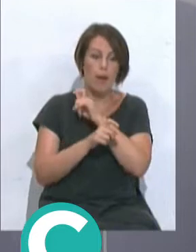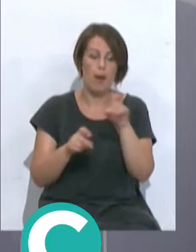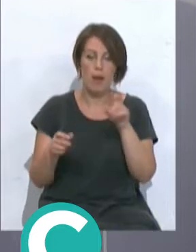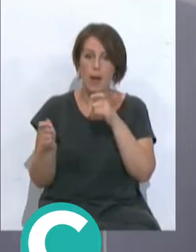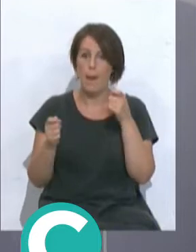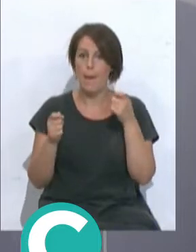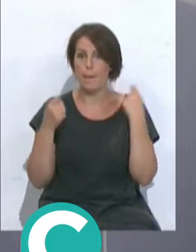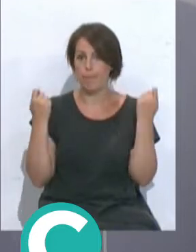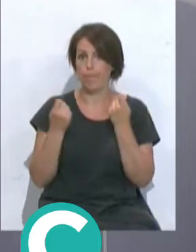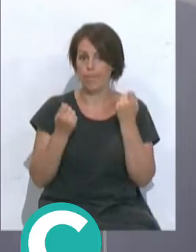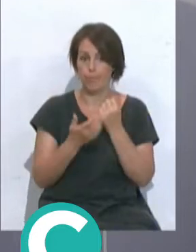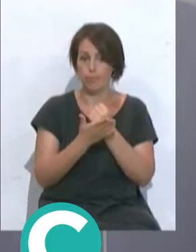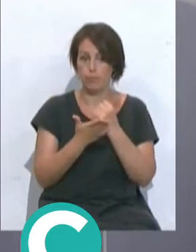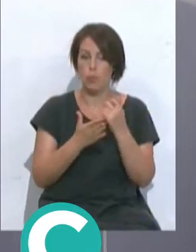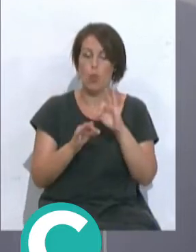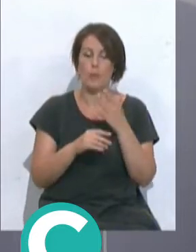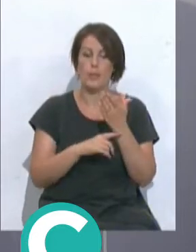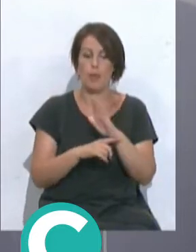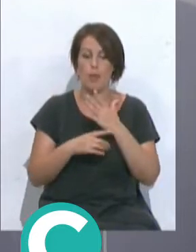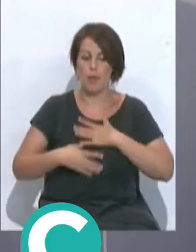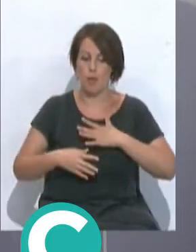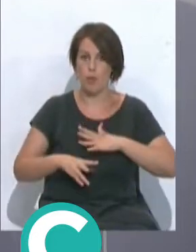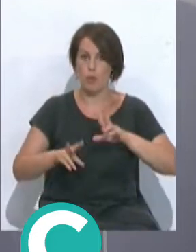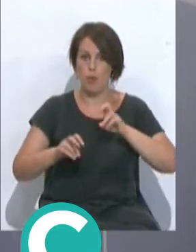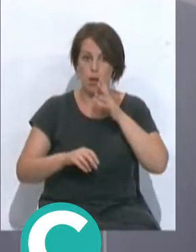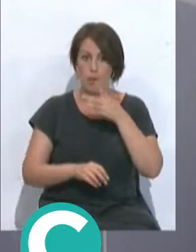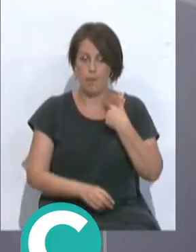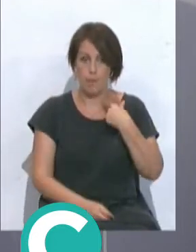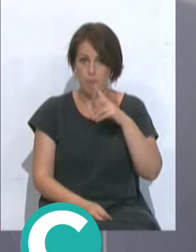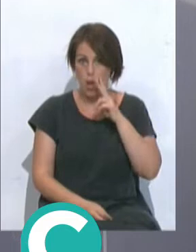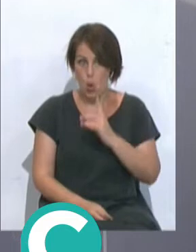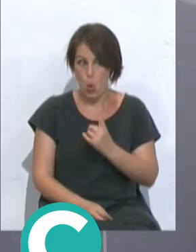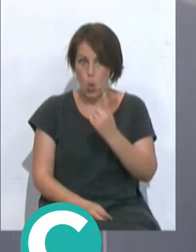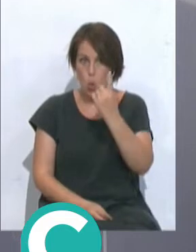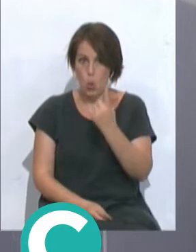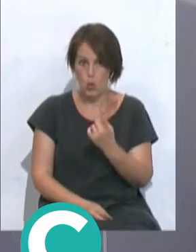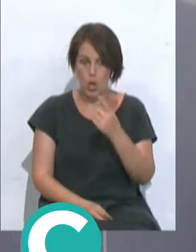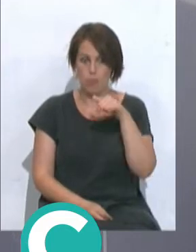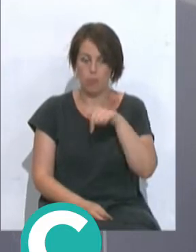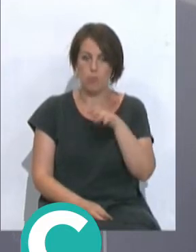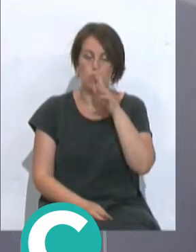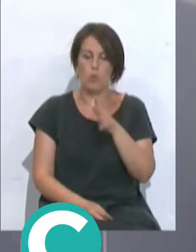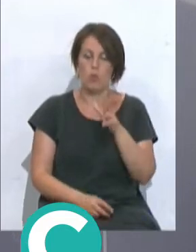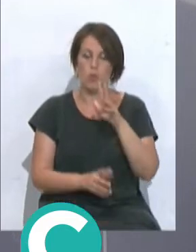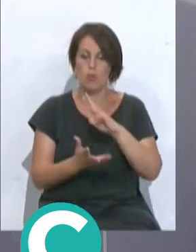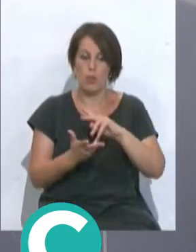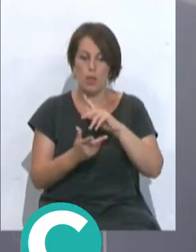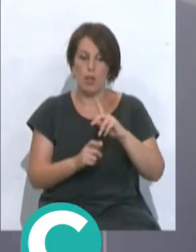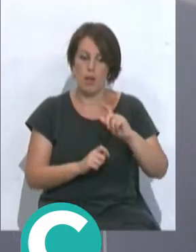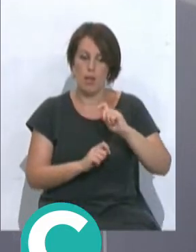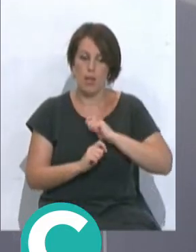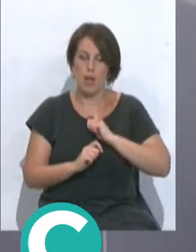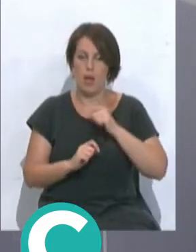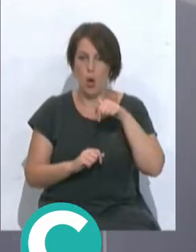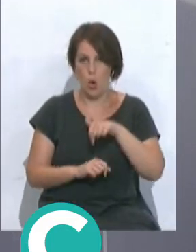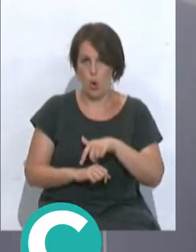de abonados o la presentación por ejemplo de las nuevas indumentarias que vamos a ver una en el día de hoy porque ha sido una de las noticias que nos deja la